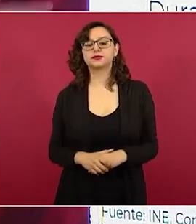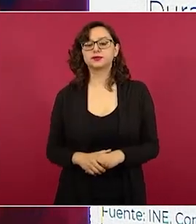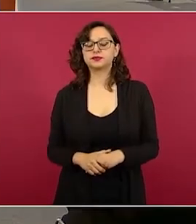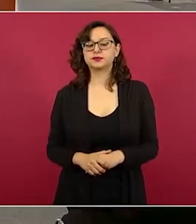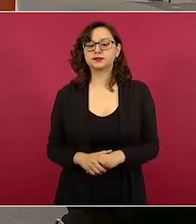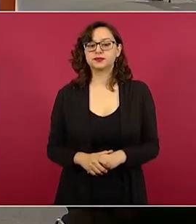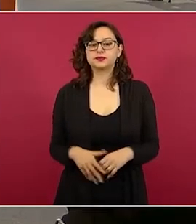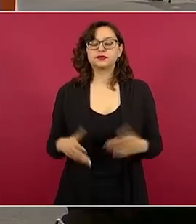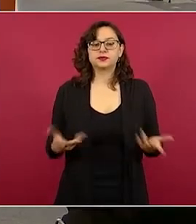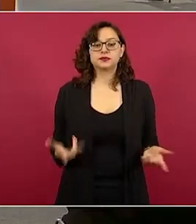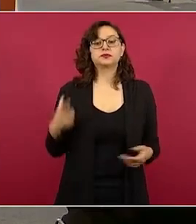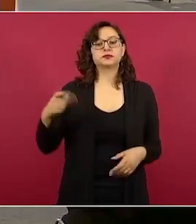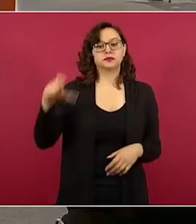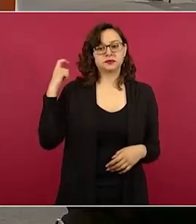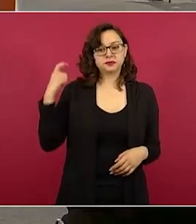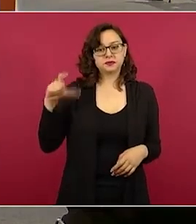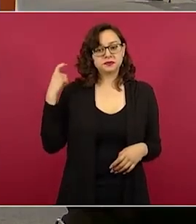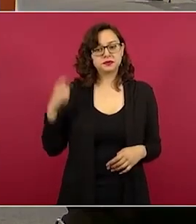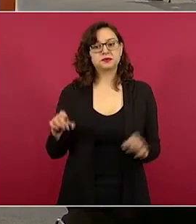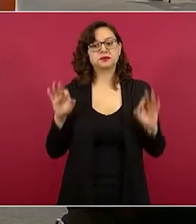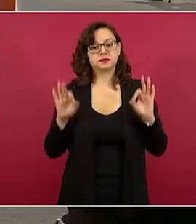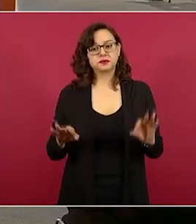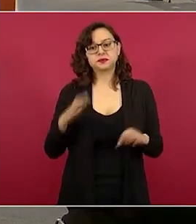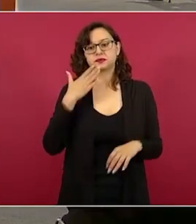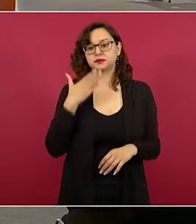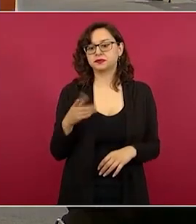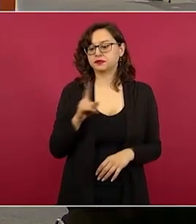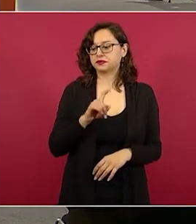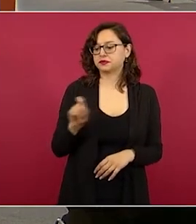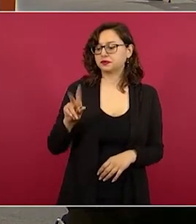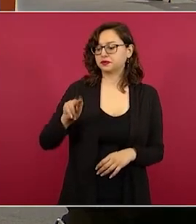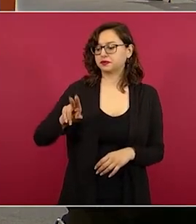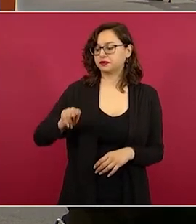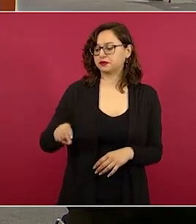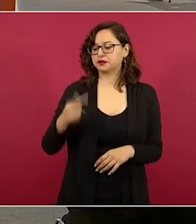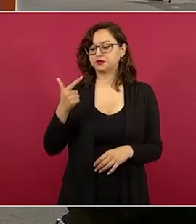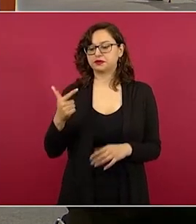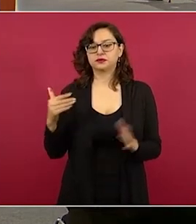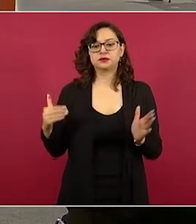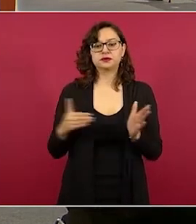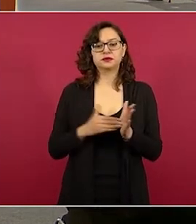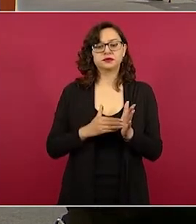Querétaro, muy bien, 187 mil.